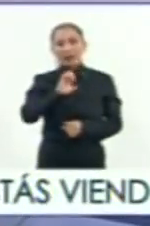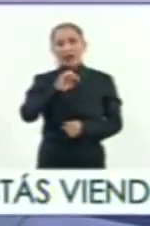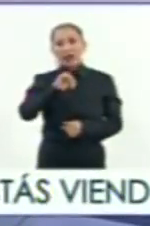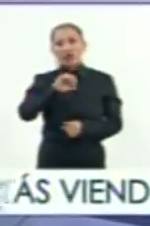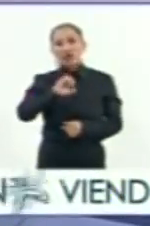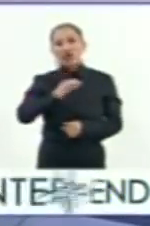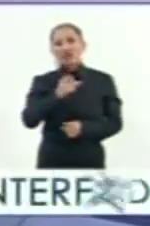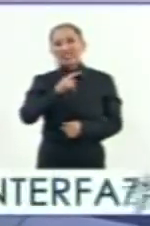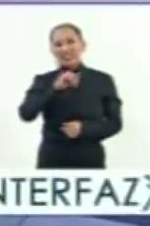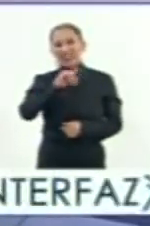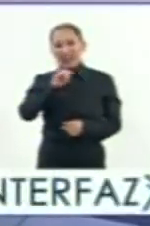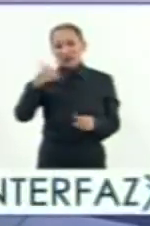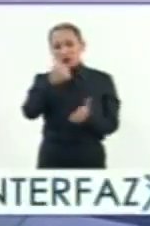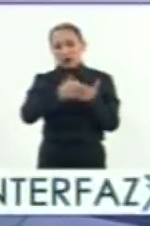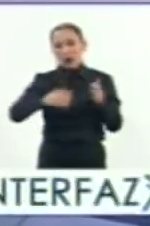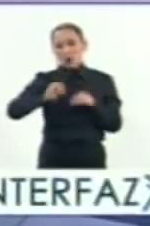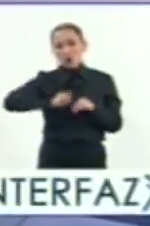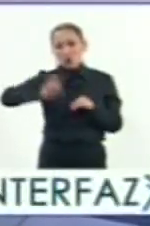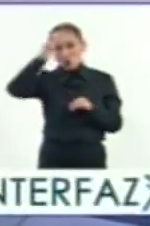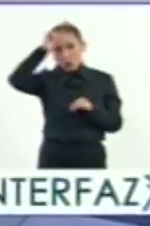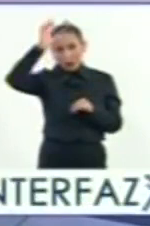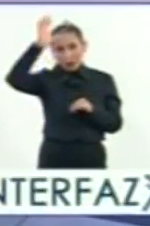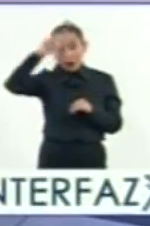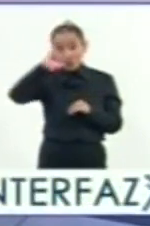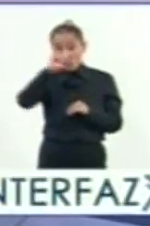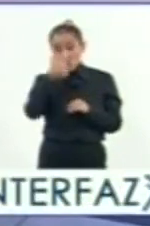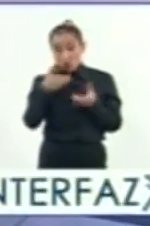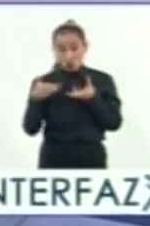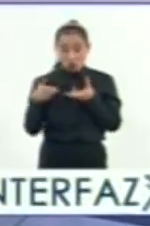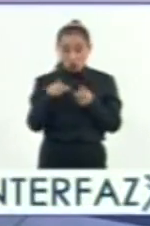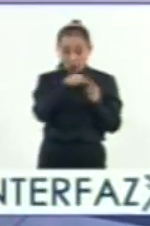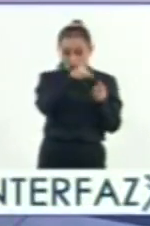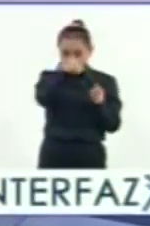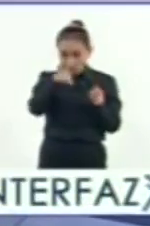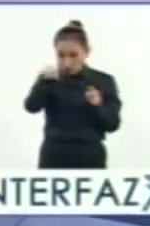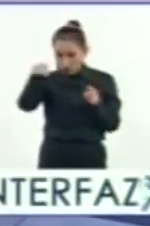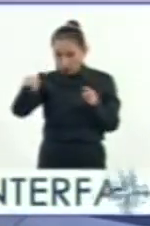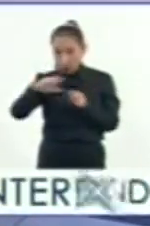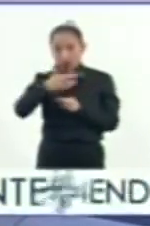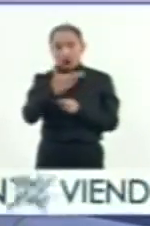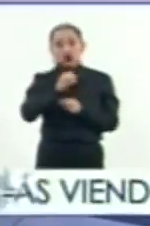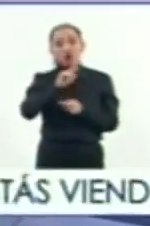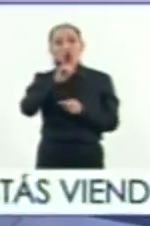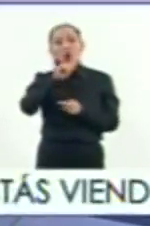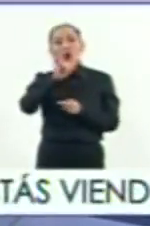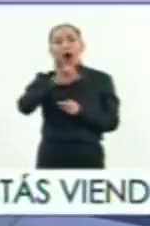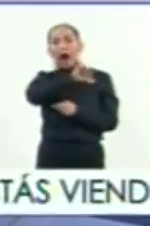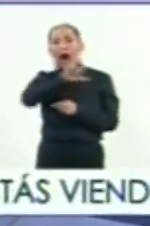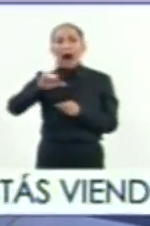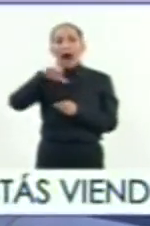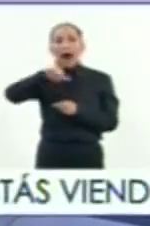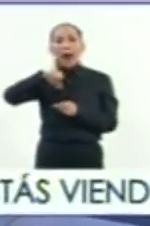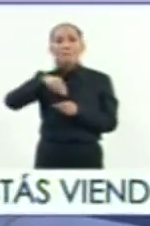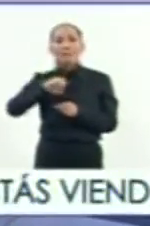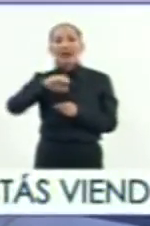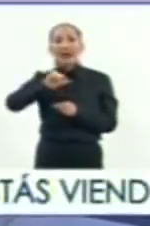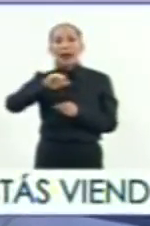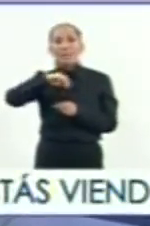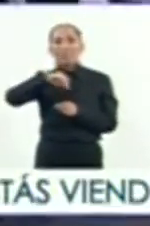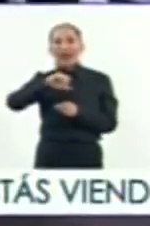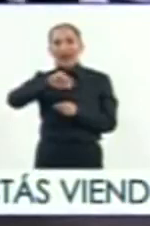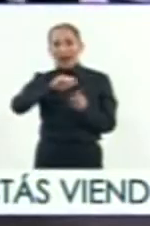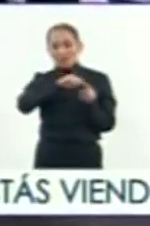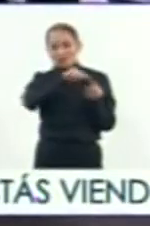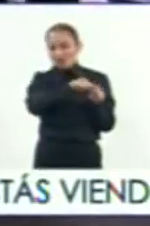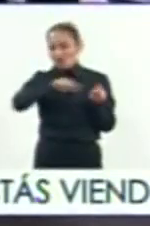Tenochtitlán, y hay una ruta fundamental que es la de Cholula a Mecameca, y creo que ahí tú tienes